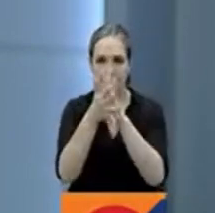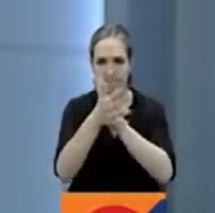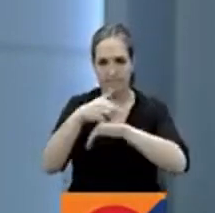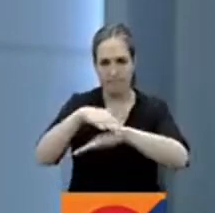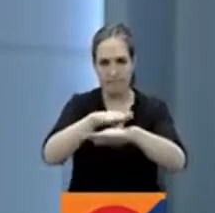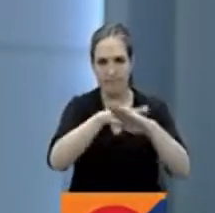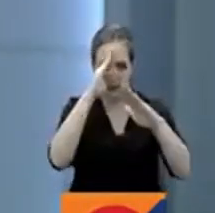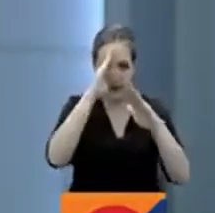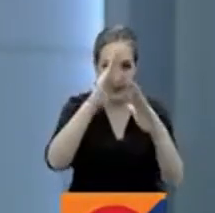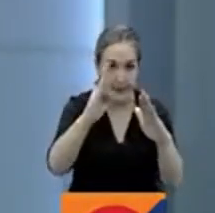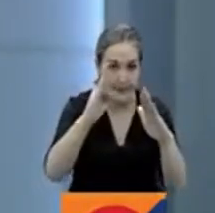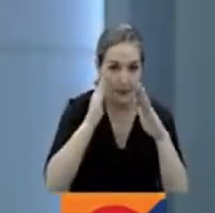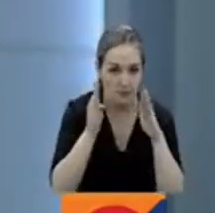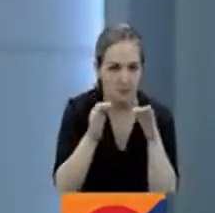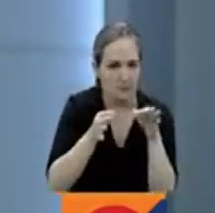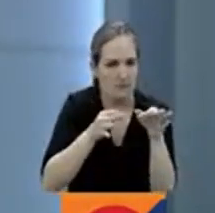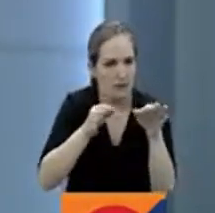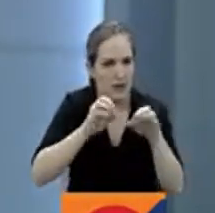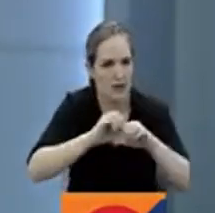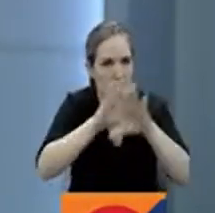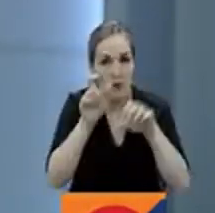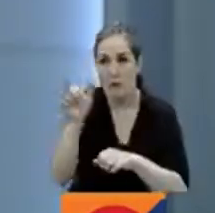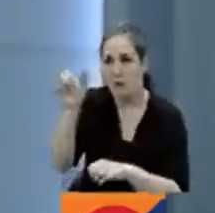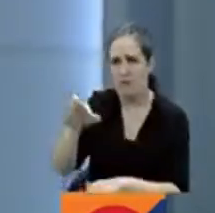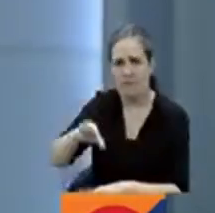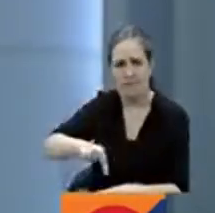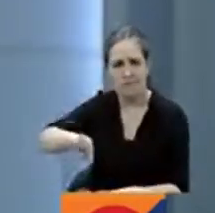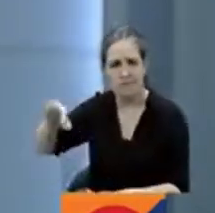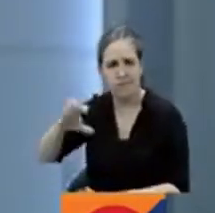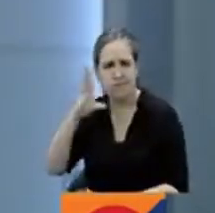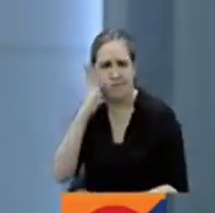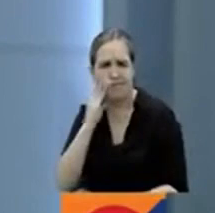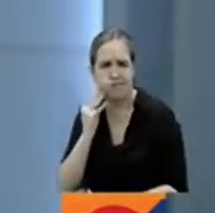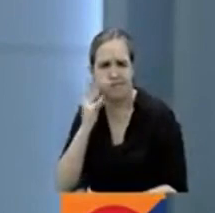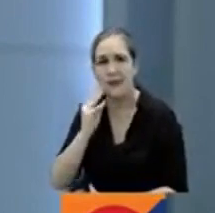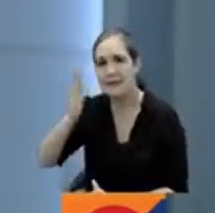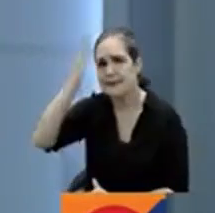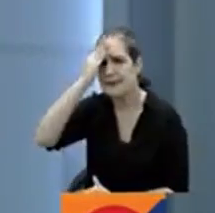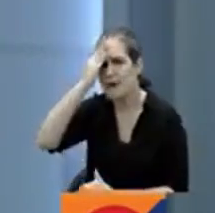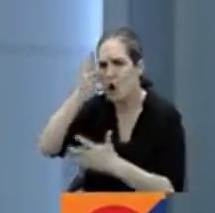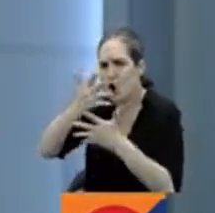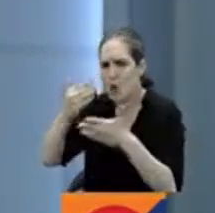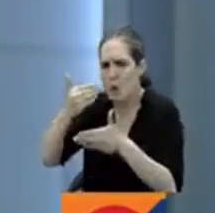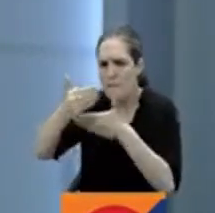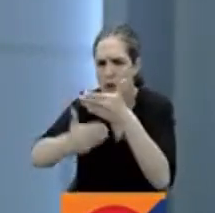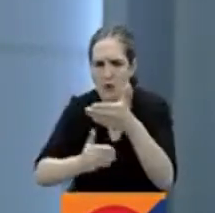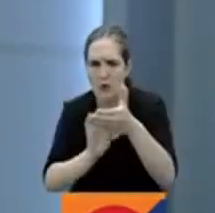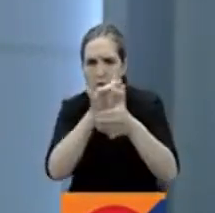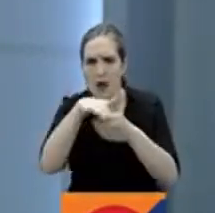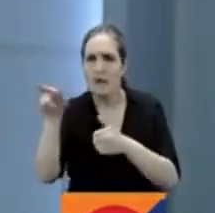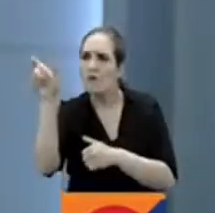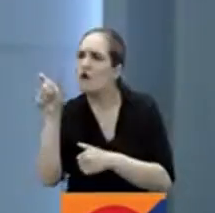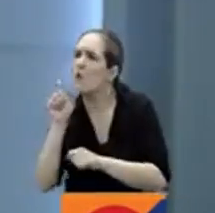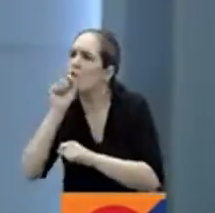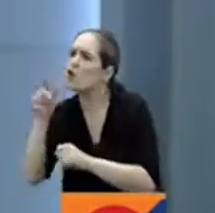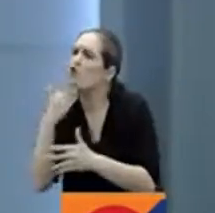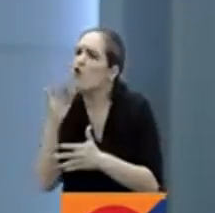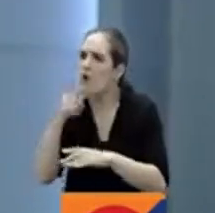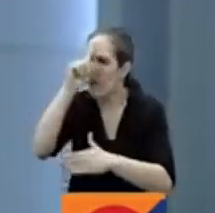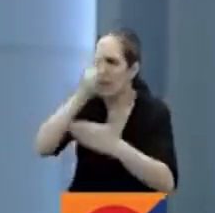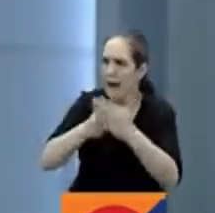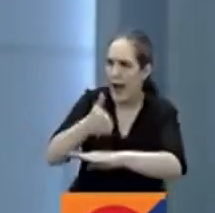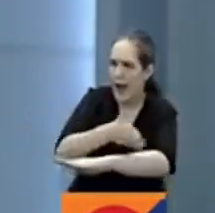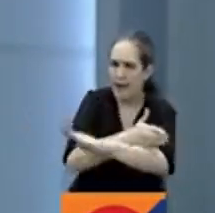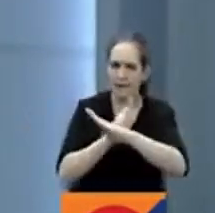mucha atención porque consultamos a una experta para que nos explique qué medidas de precaución se deben tomar para evitar la